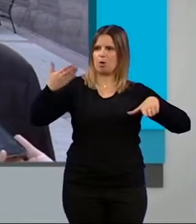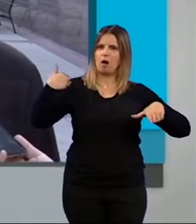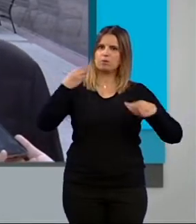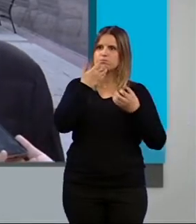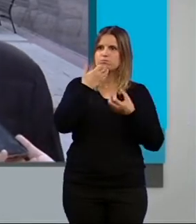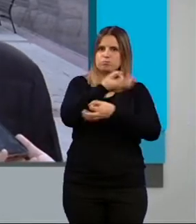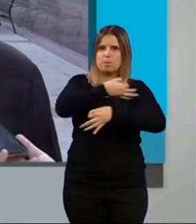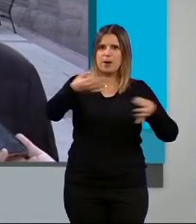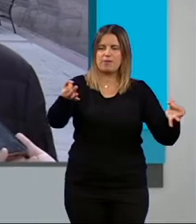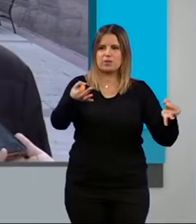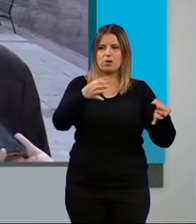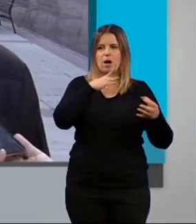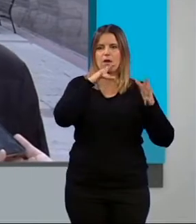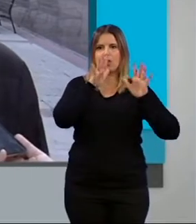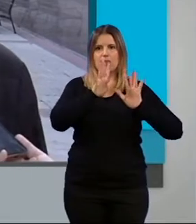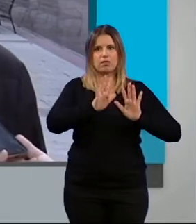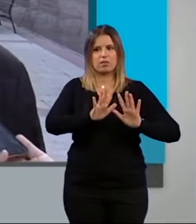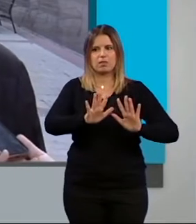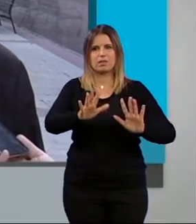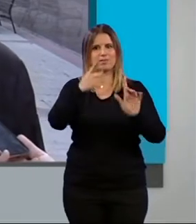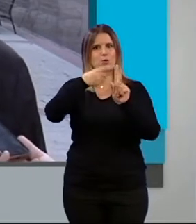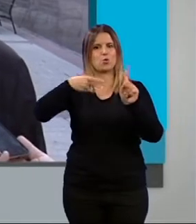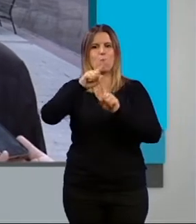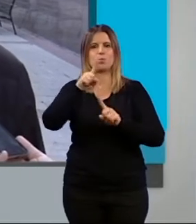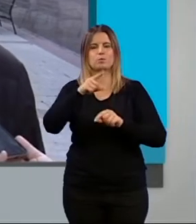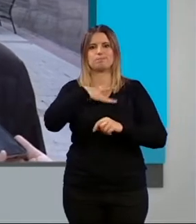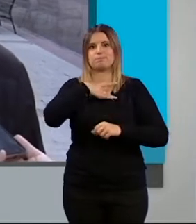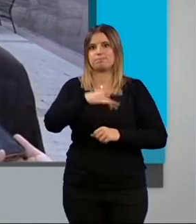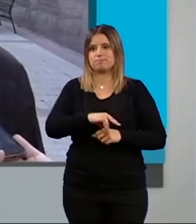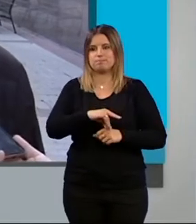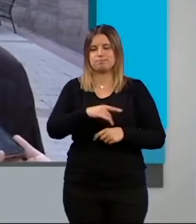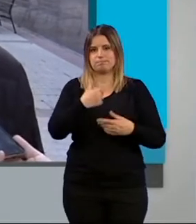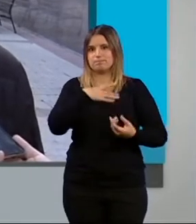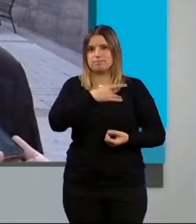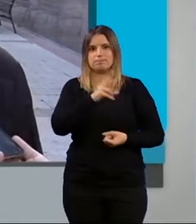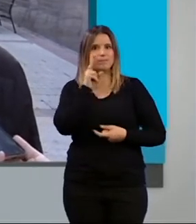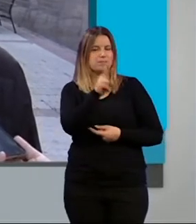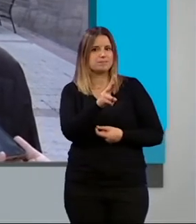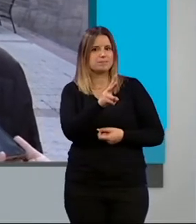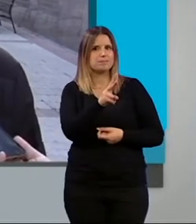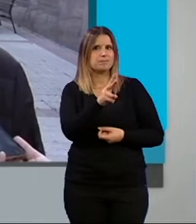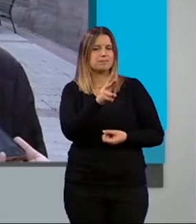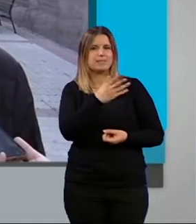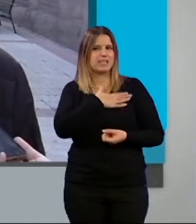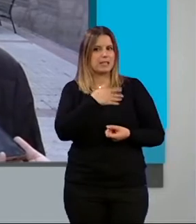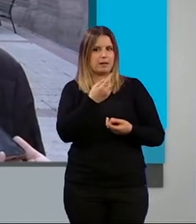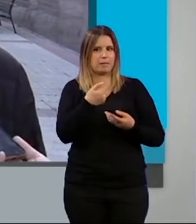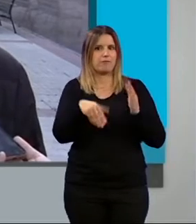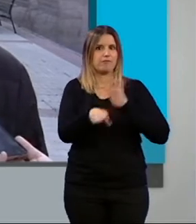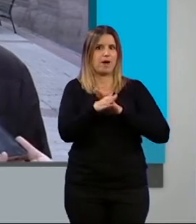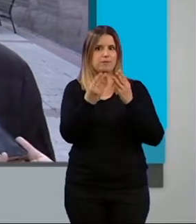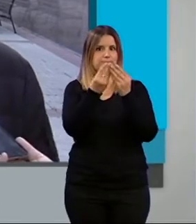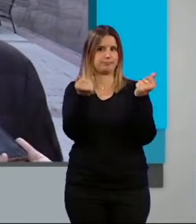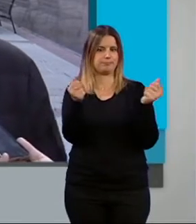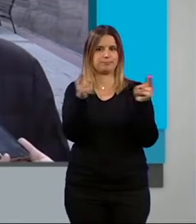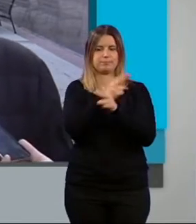estén cayendo en un desuso al que quizás posiblemente estamos viendo que tienen la intención de que desaparezca. Y entonces,